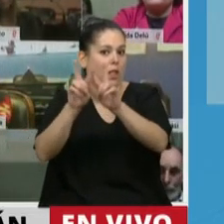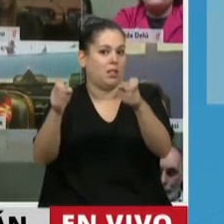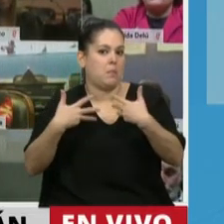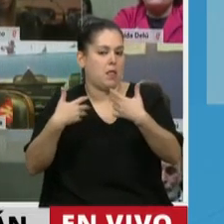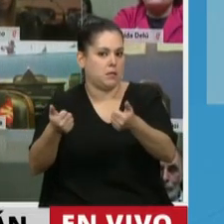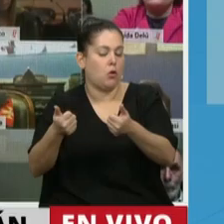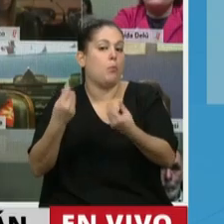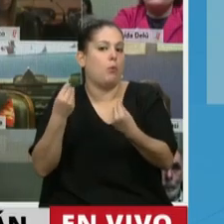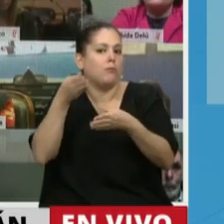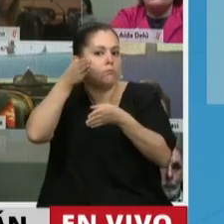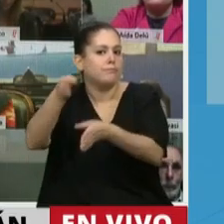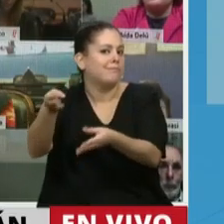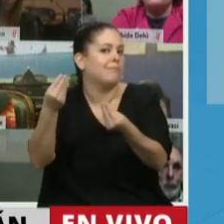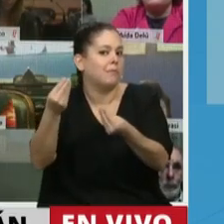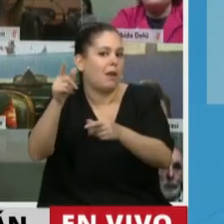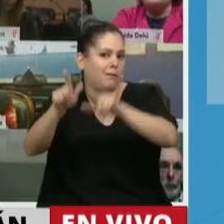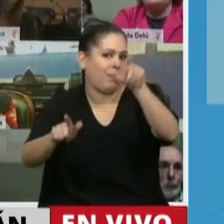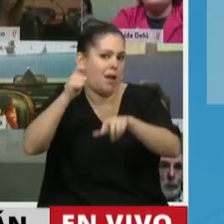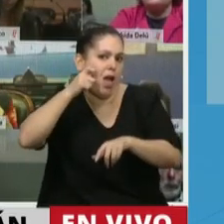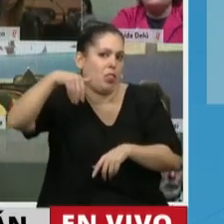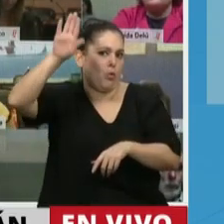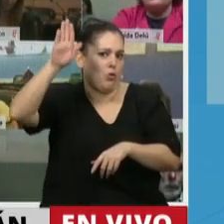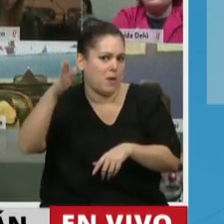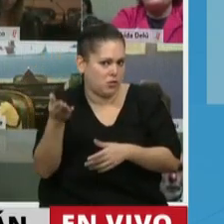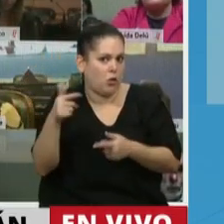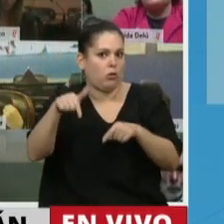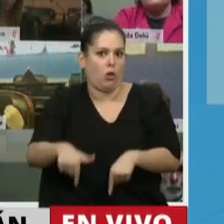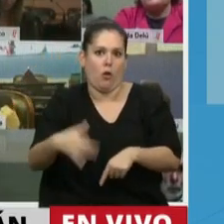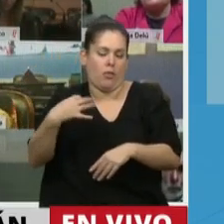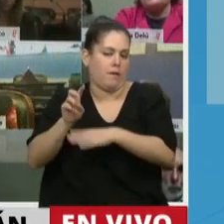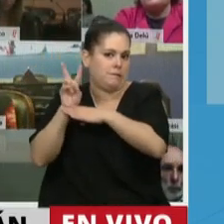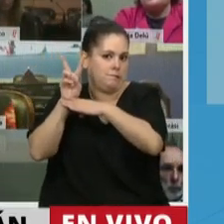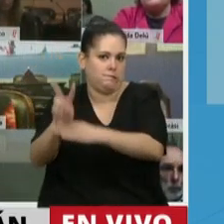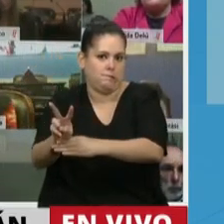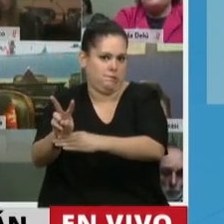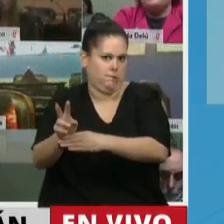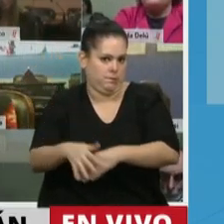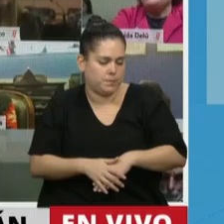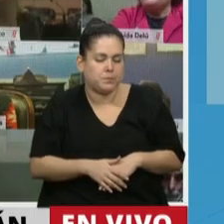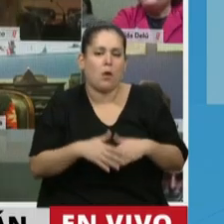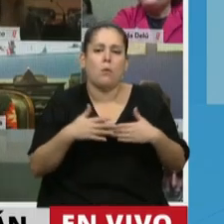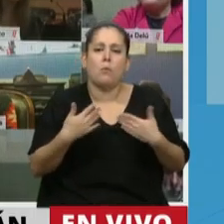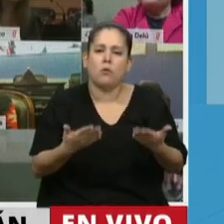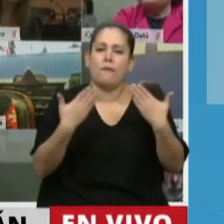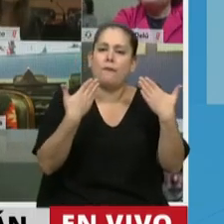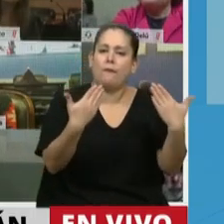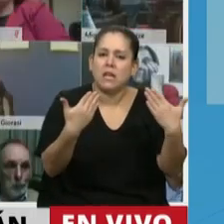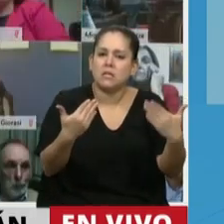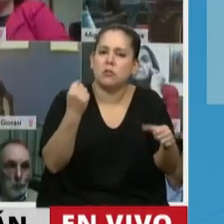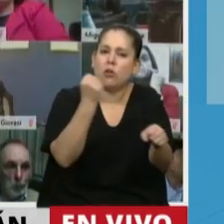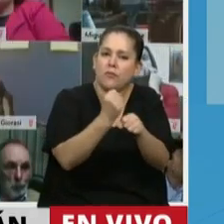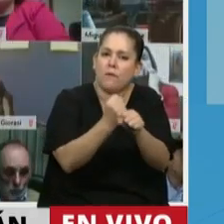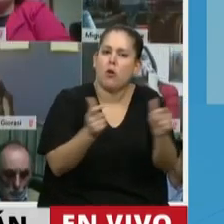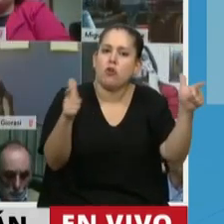nuestros adultos mayores que hoy más que nunca los estamos cuidando. Así que celebro el trabajo que ha hecho la